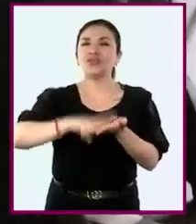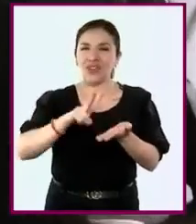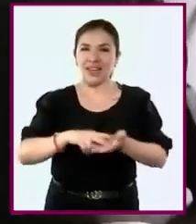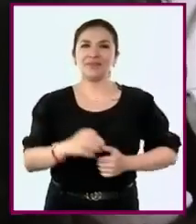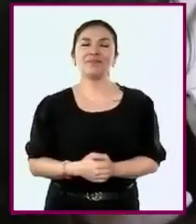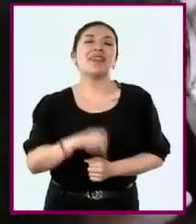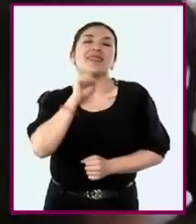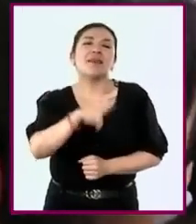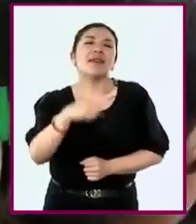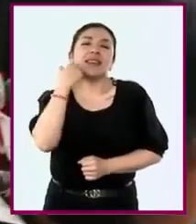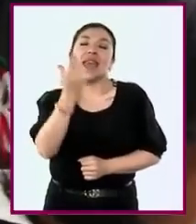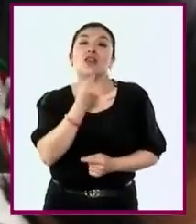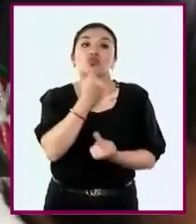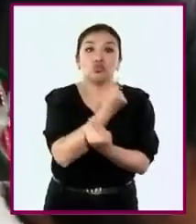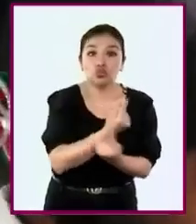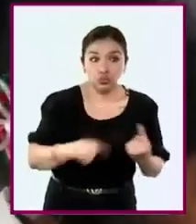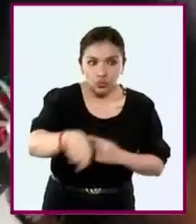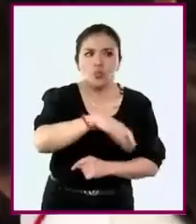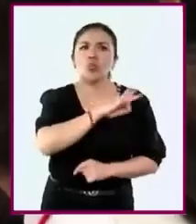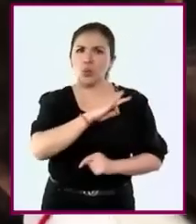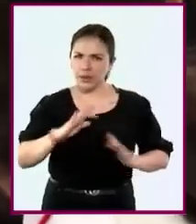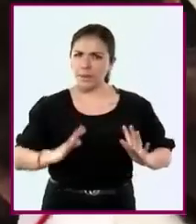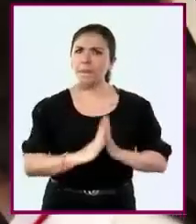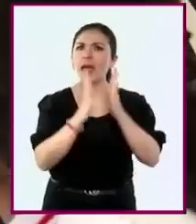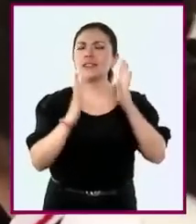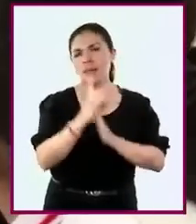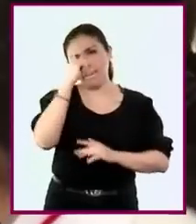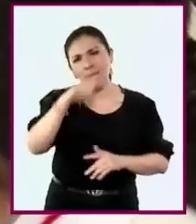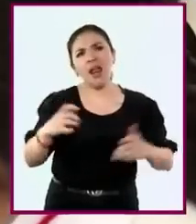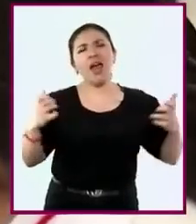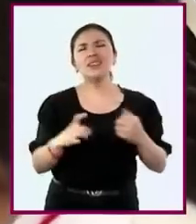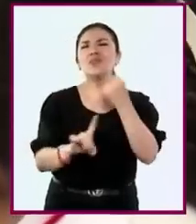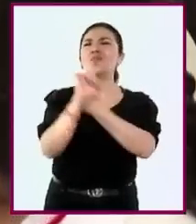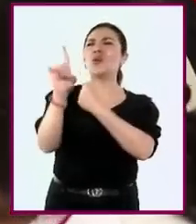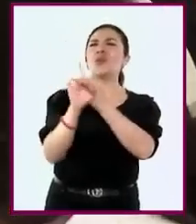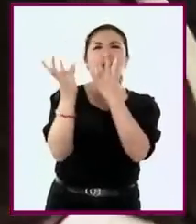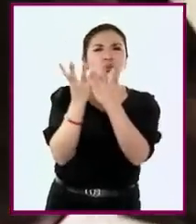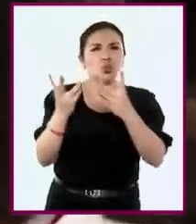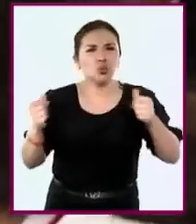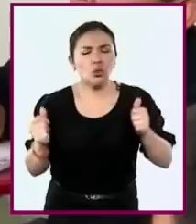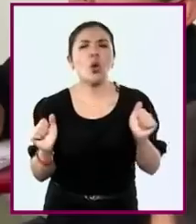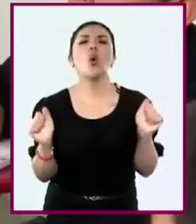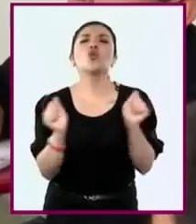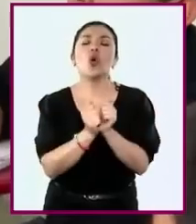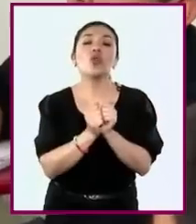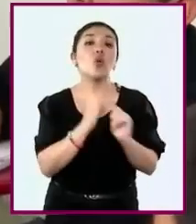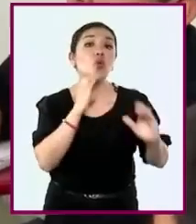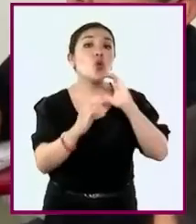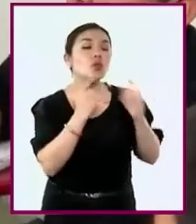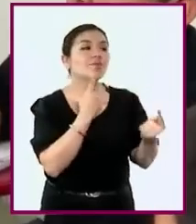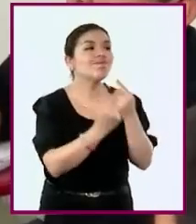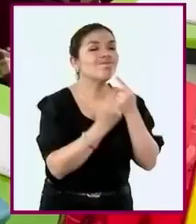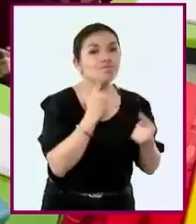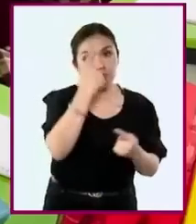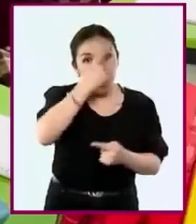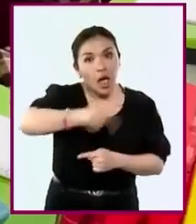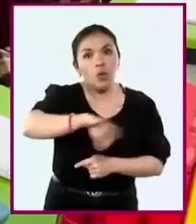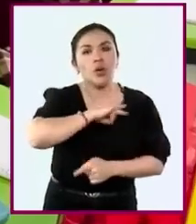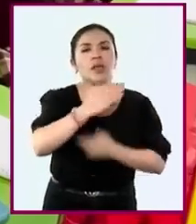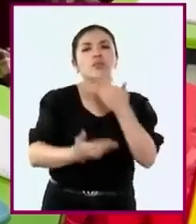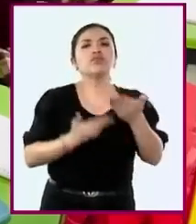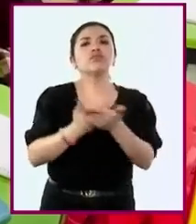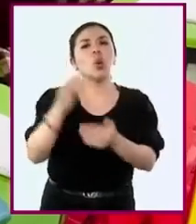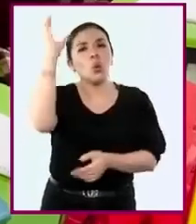También se propicia que niñas y niños participen en la resolución de conflictos mediante el diálogo para